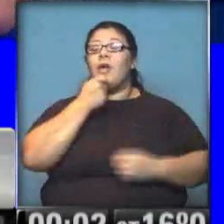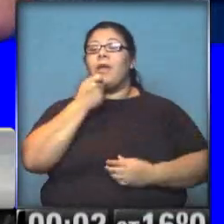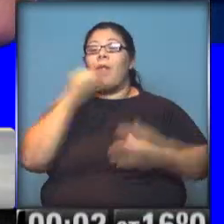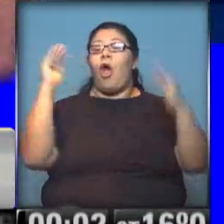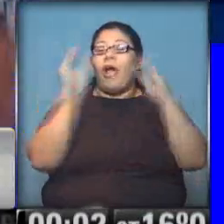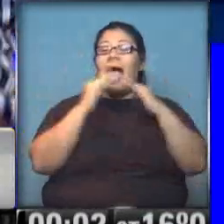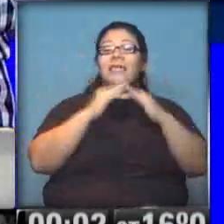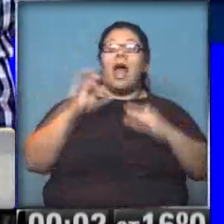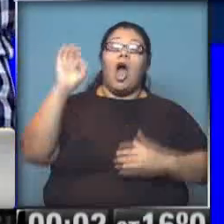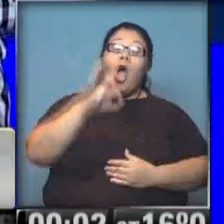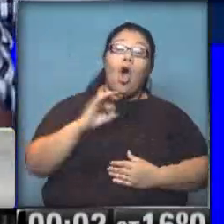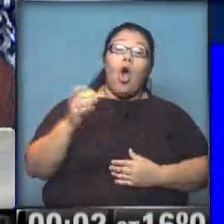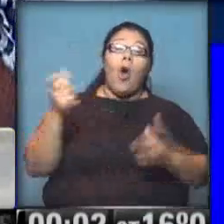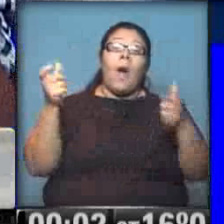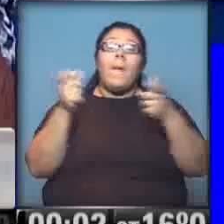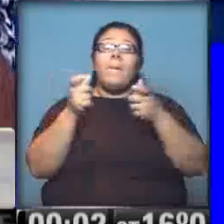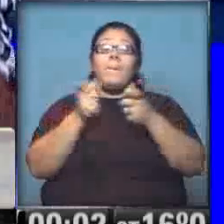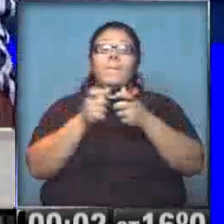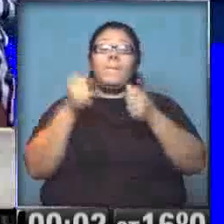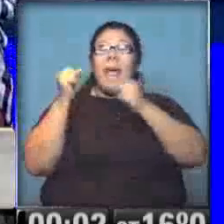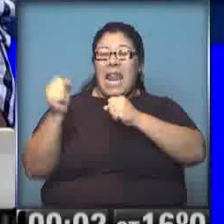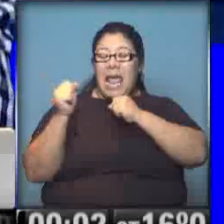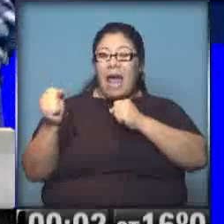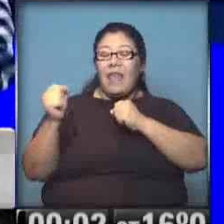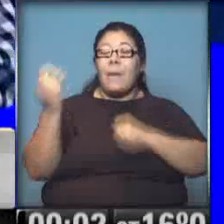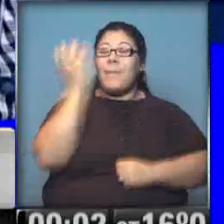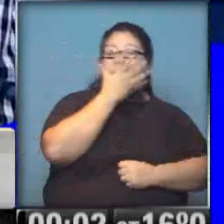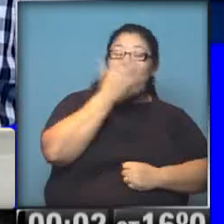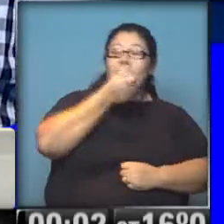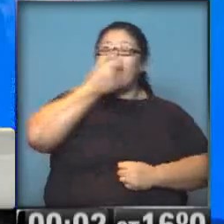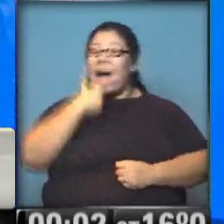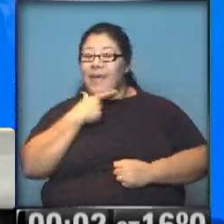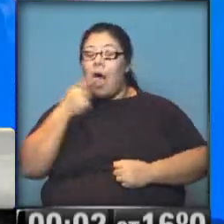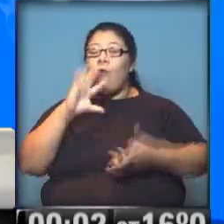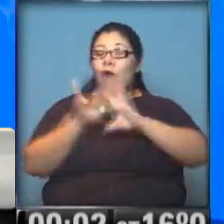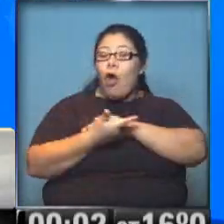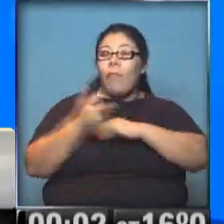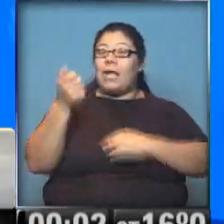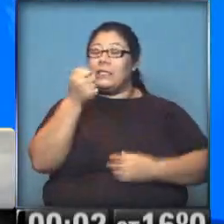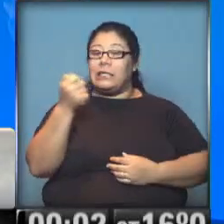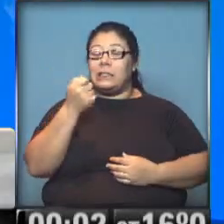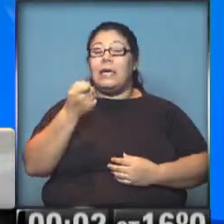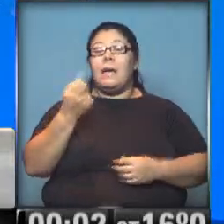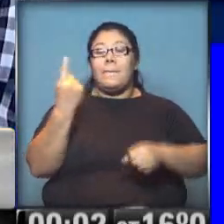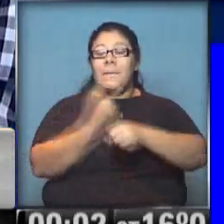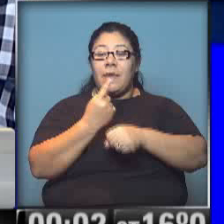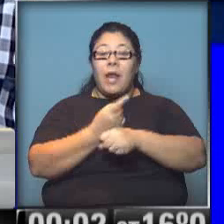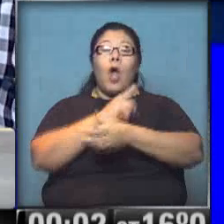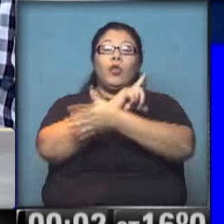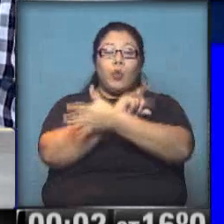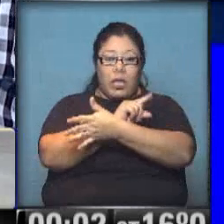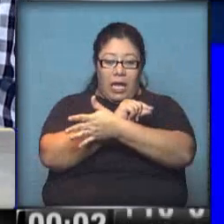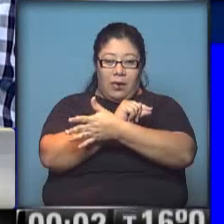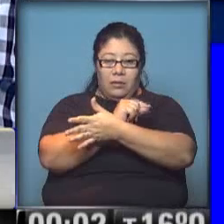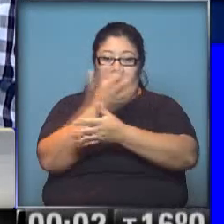el otro día se usó mucho para la película, para la pelea de Mayweather y Pateau. Ahora, primero hay que ser usuario de Twitter, entonces, entiendo. Hay que ser usuario de Twitter y ahora